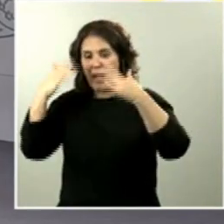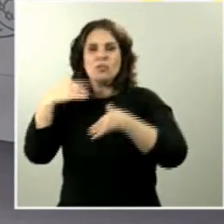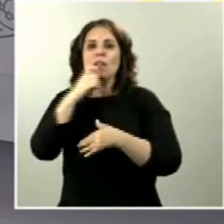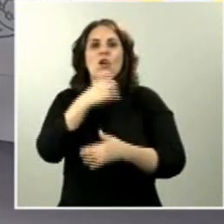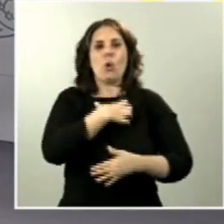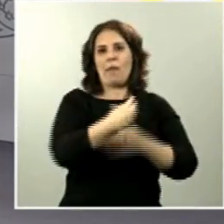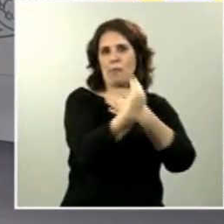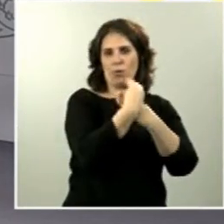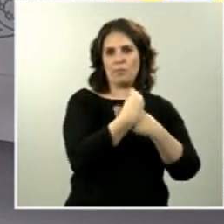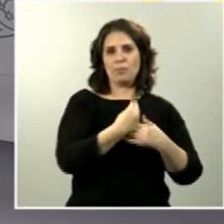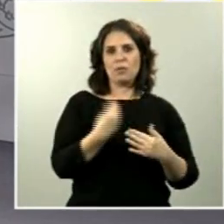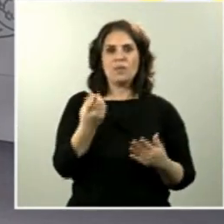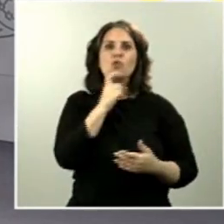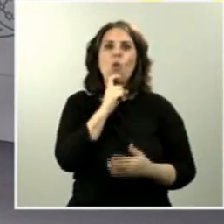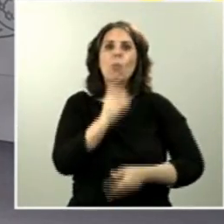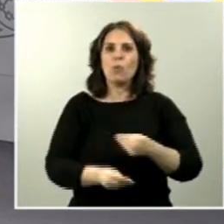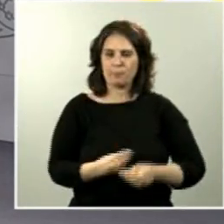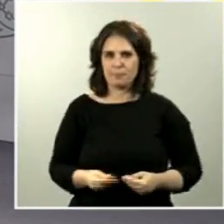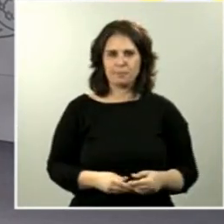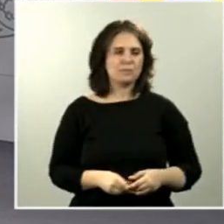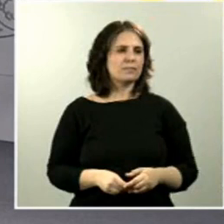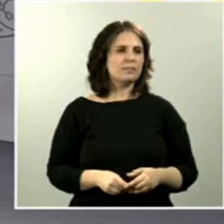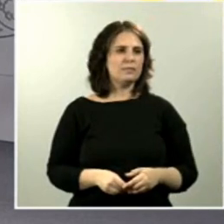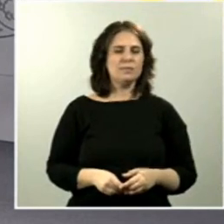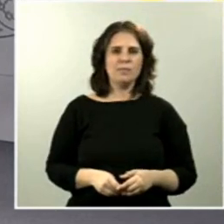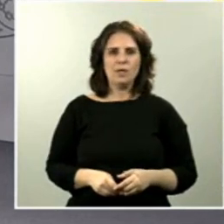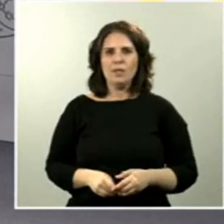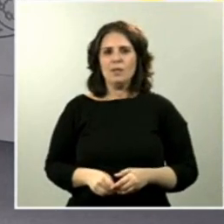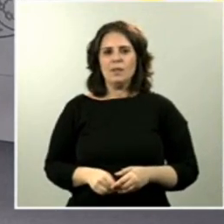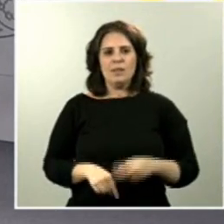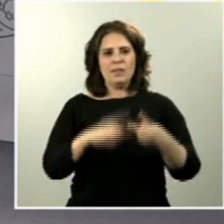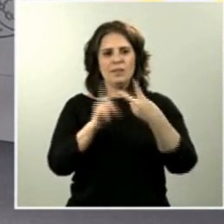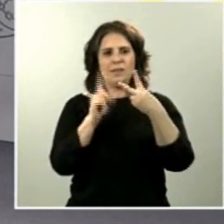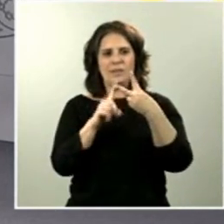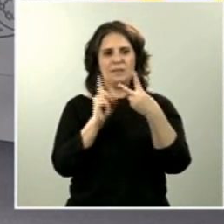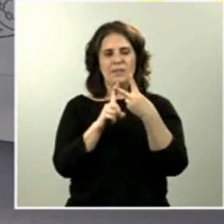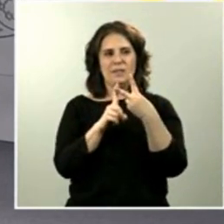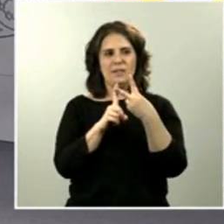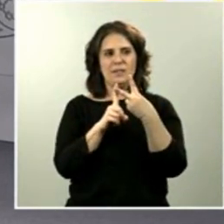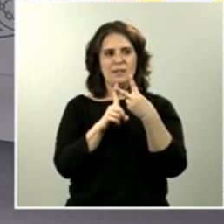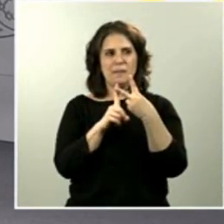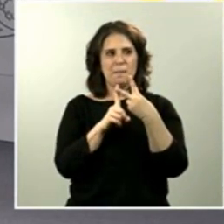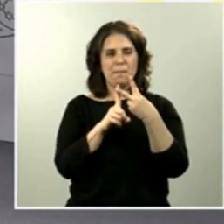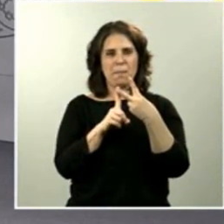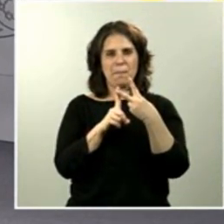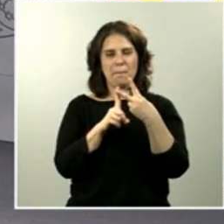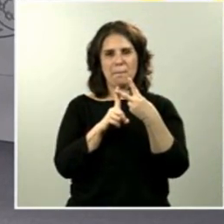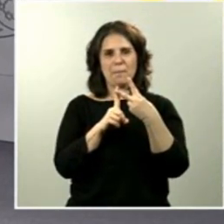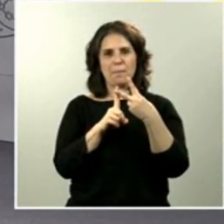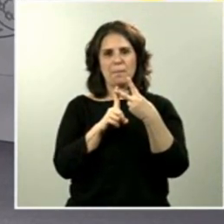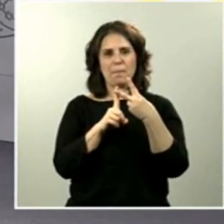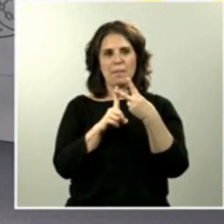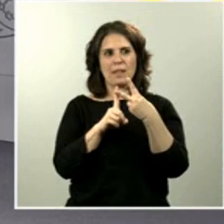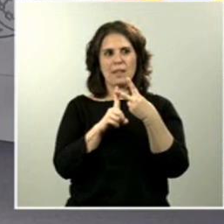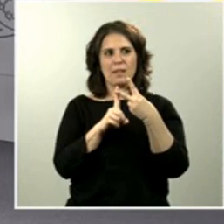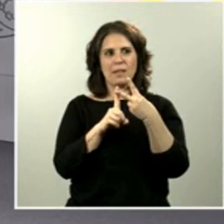en las actuales circunstancias del estado de alarma. Por otra parte, me gustaría preguntar si se sabe ya qué efecto está teniendo el citado decreto para favorecer la